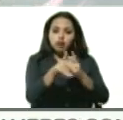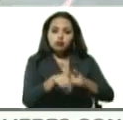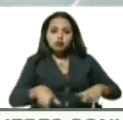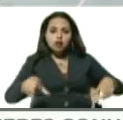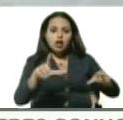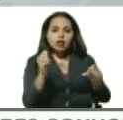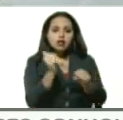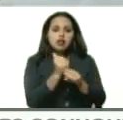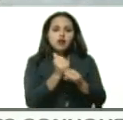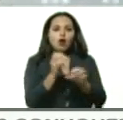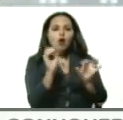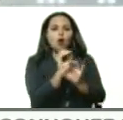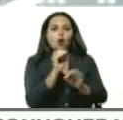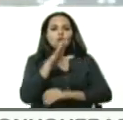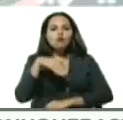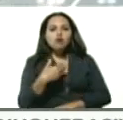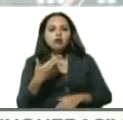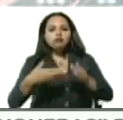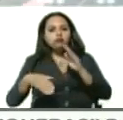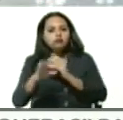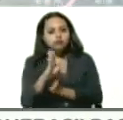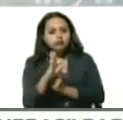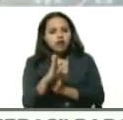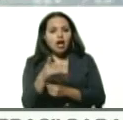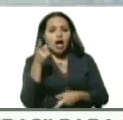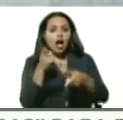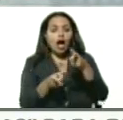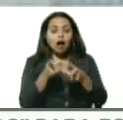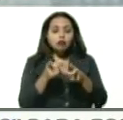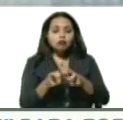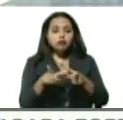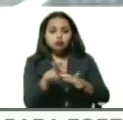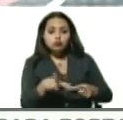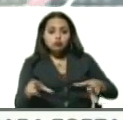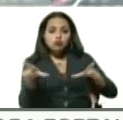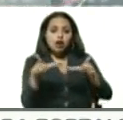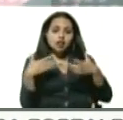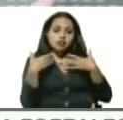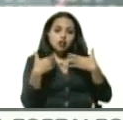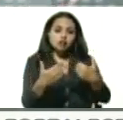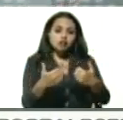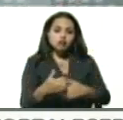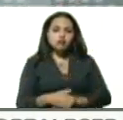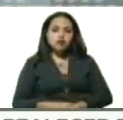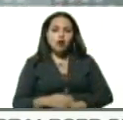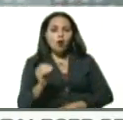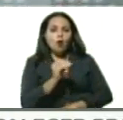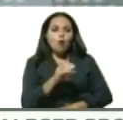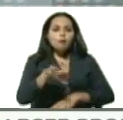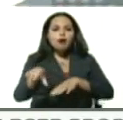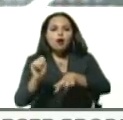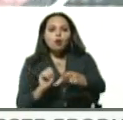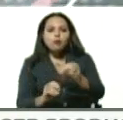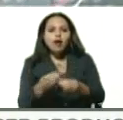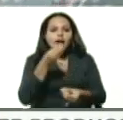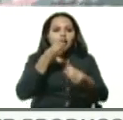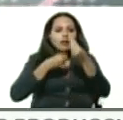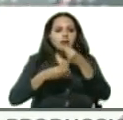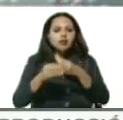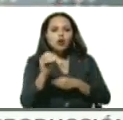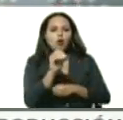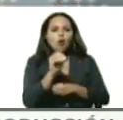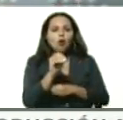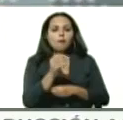o deban dirigirse hacia alguna instalación de salud o para la adquisición de alimentos o de